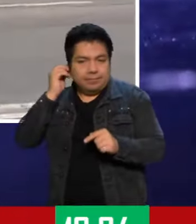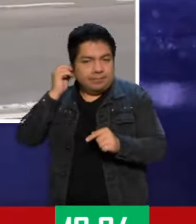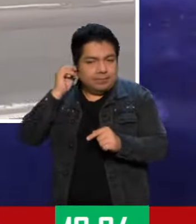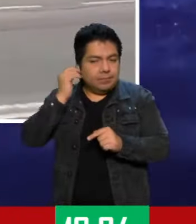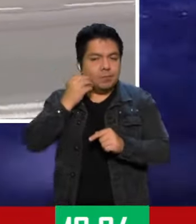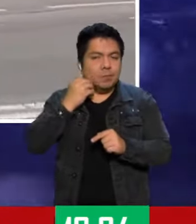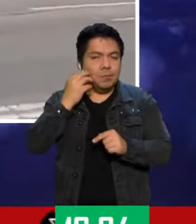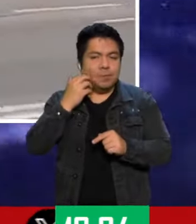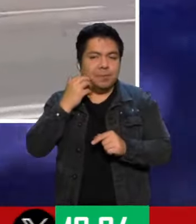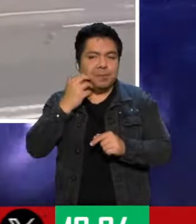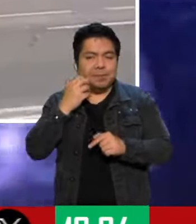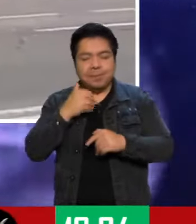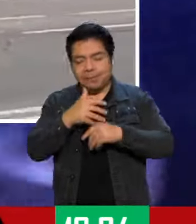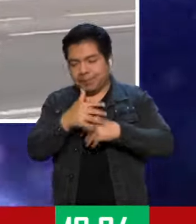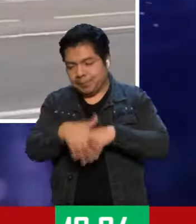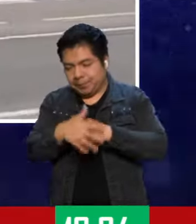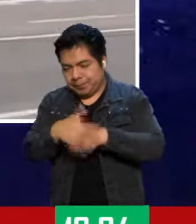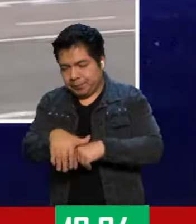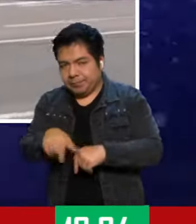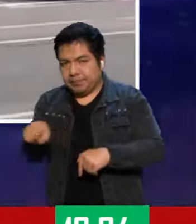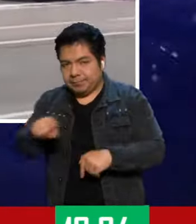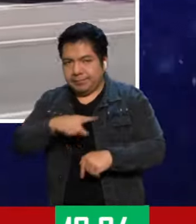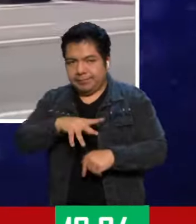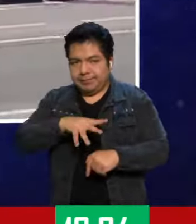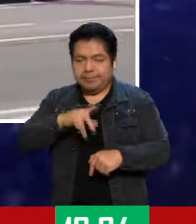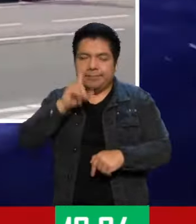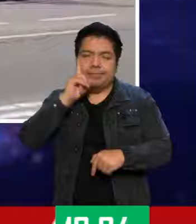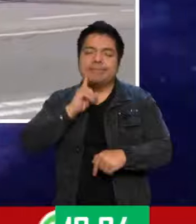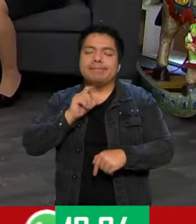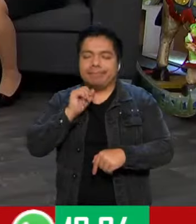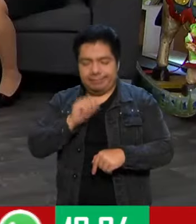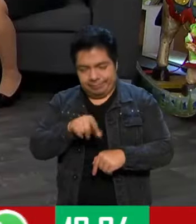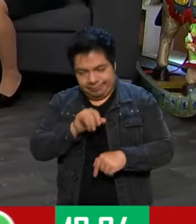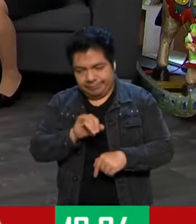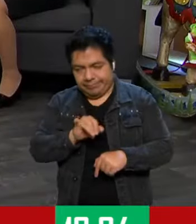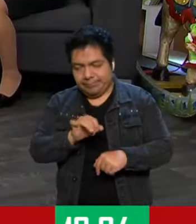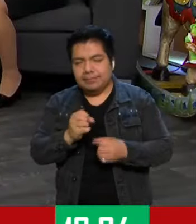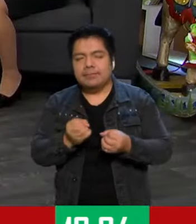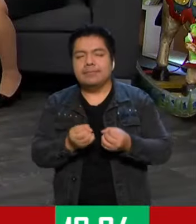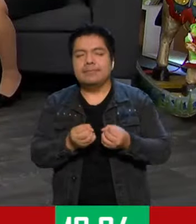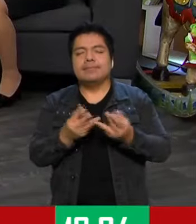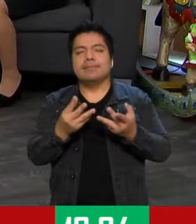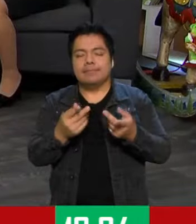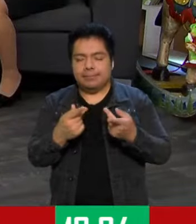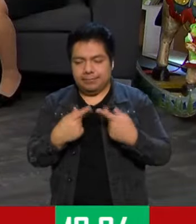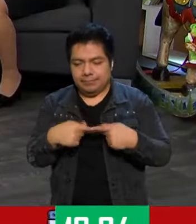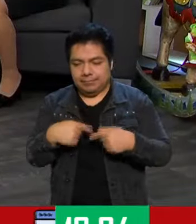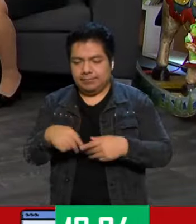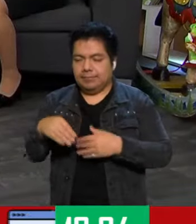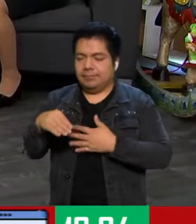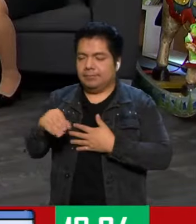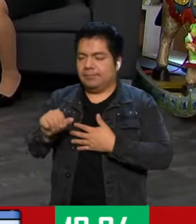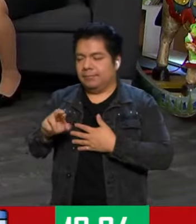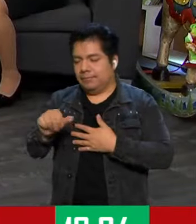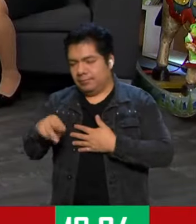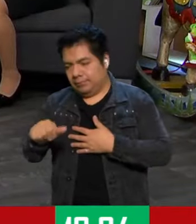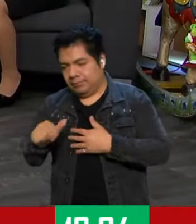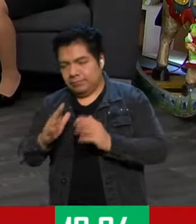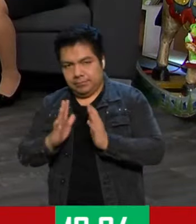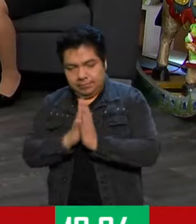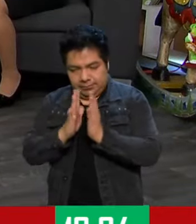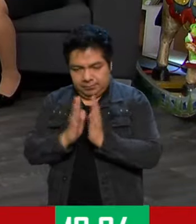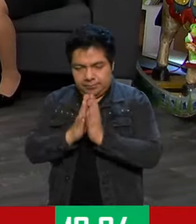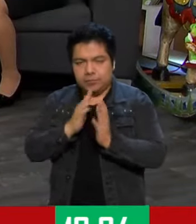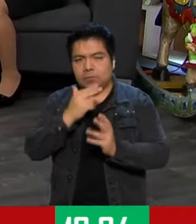22%. Y el desfile, habrá mujeres. sí, así es. Cuéntenos, ¿cuántas personas de la marina van a participar en el desfile? En total,